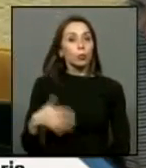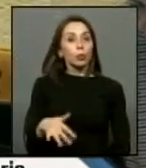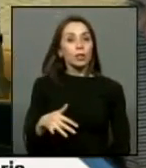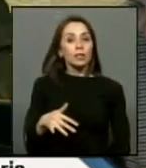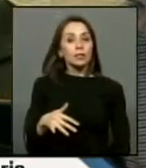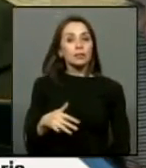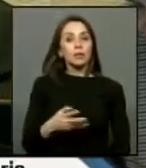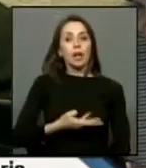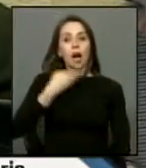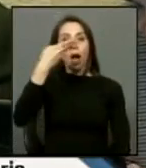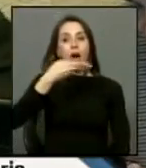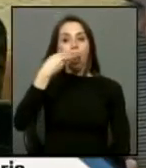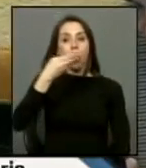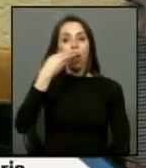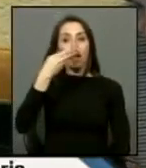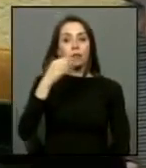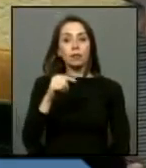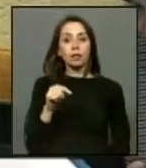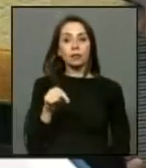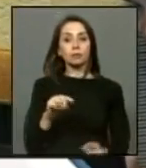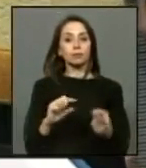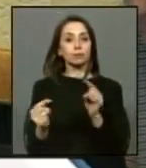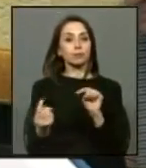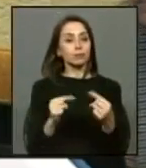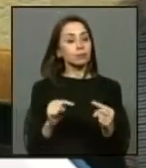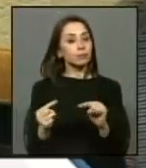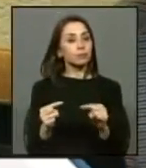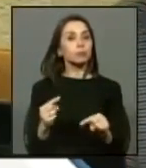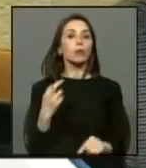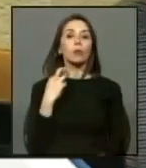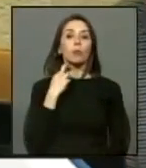intervenir en este en este debate porque